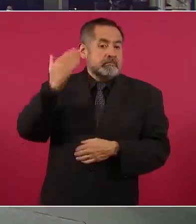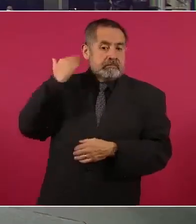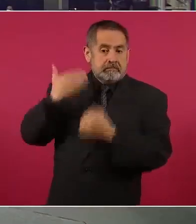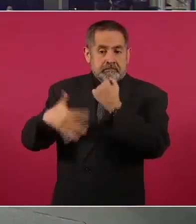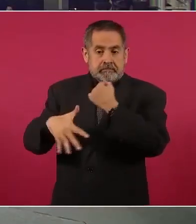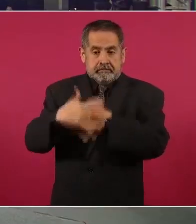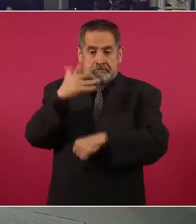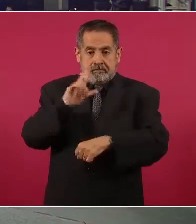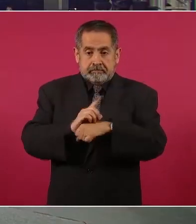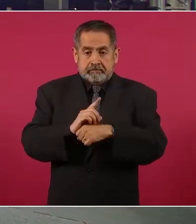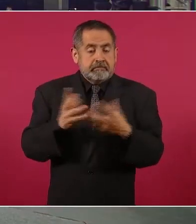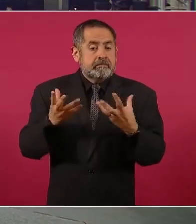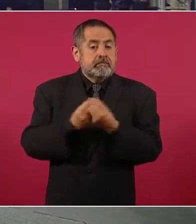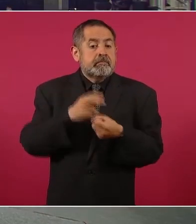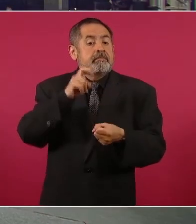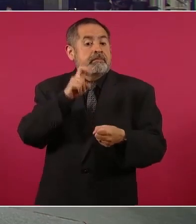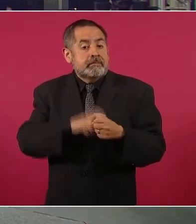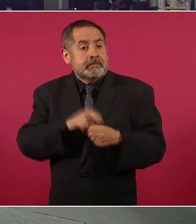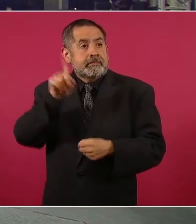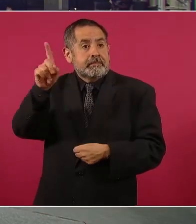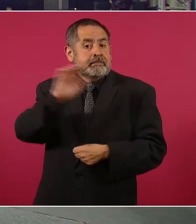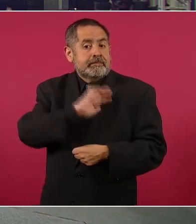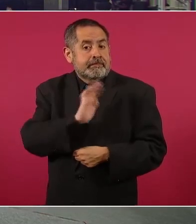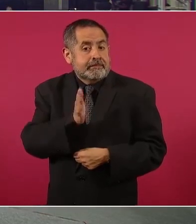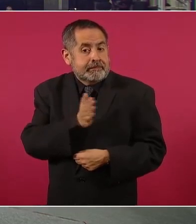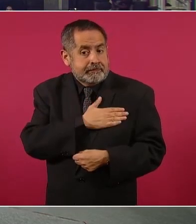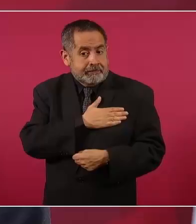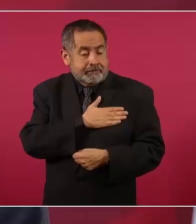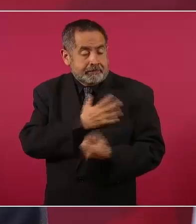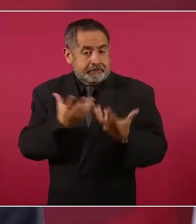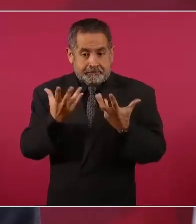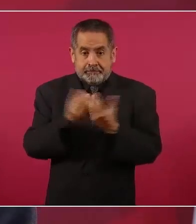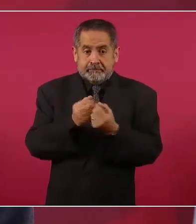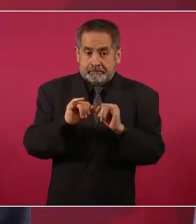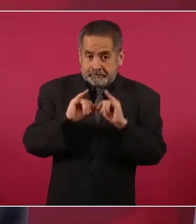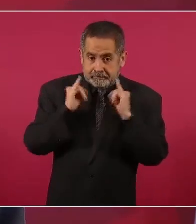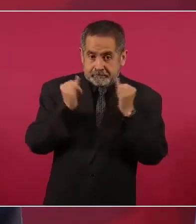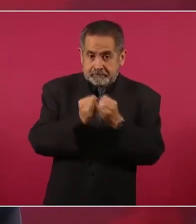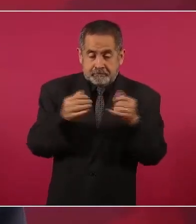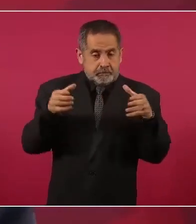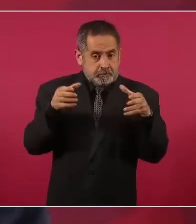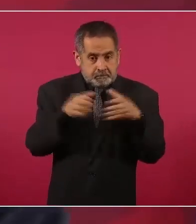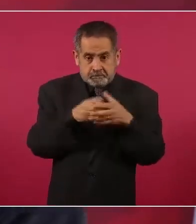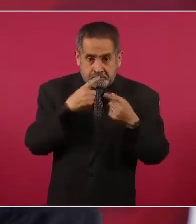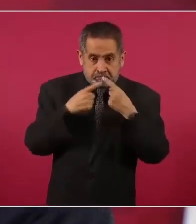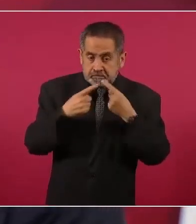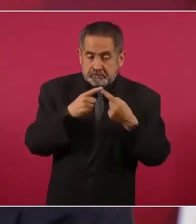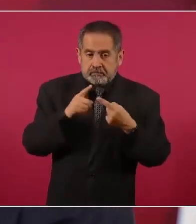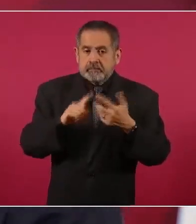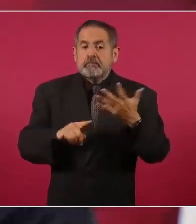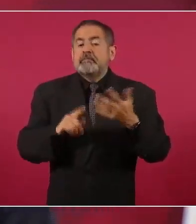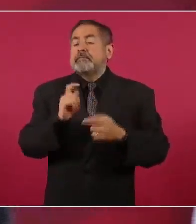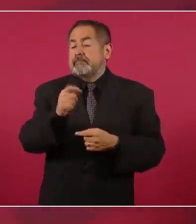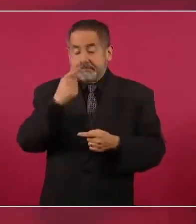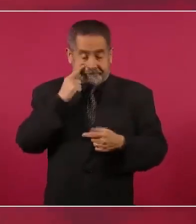en España, no sólo